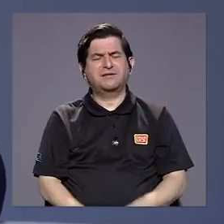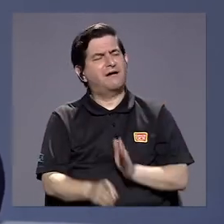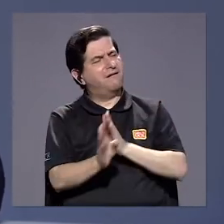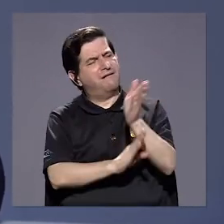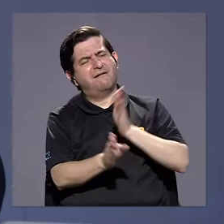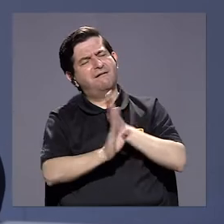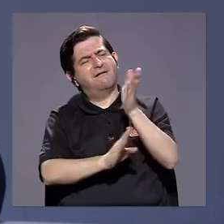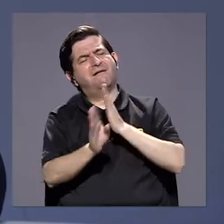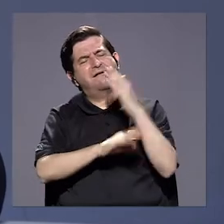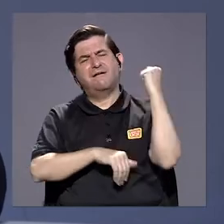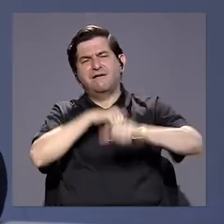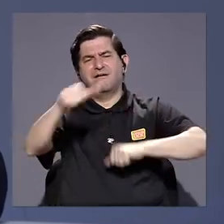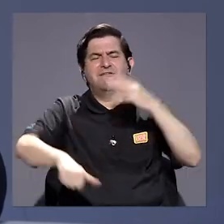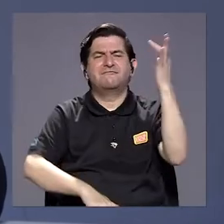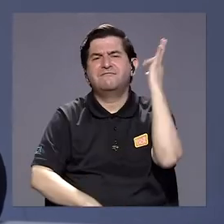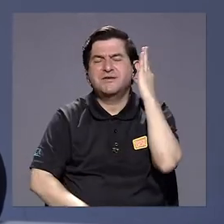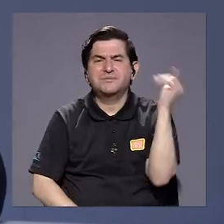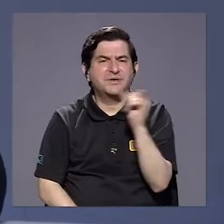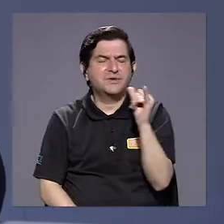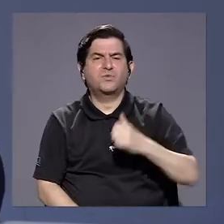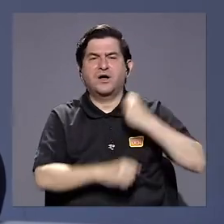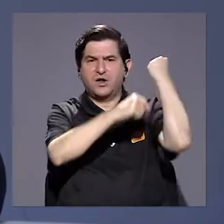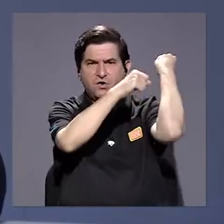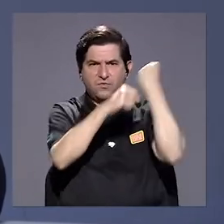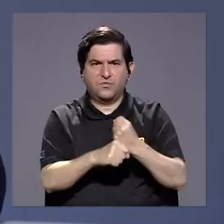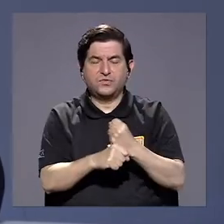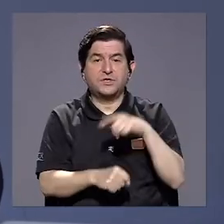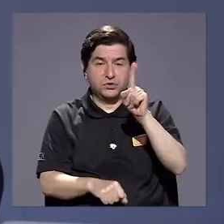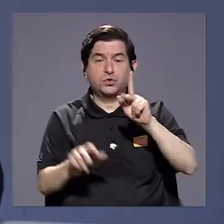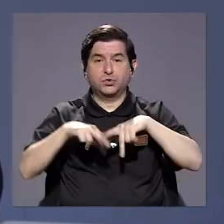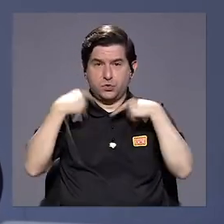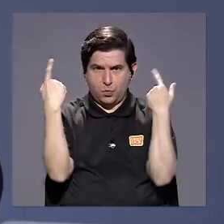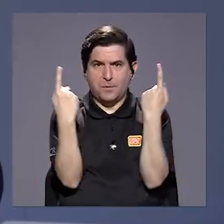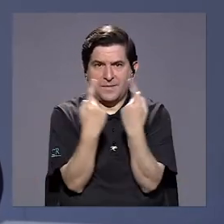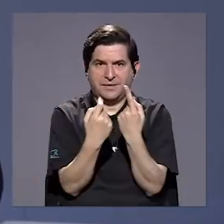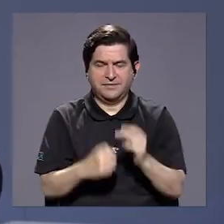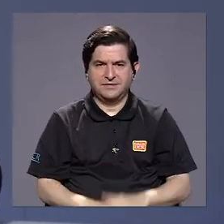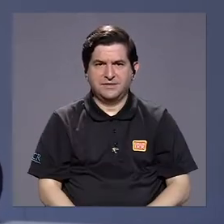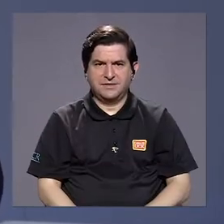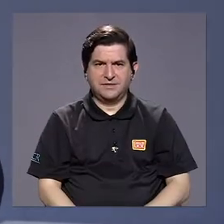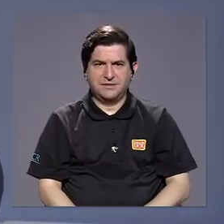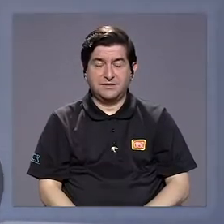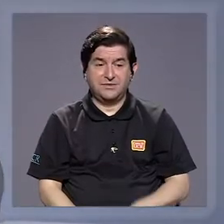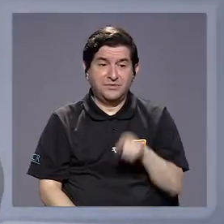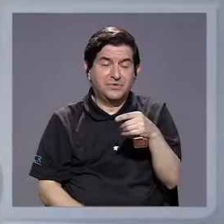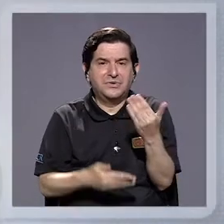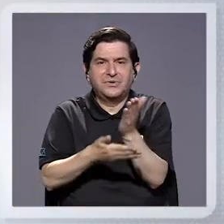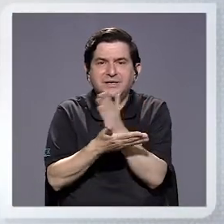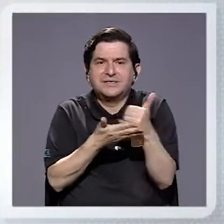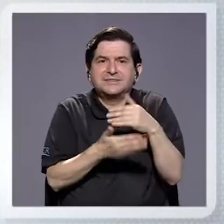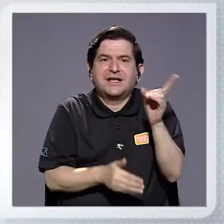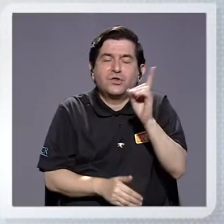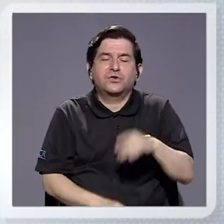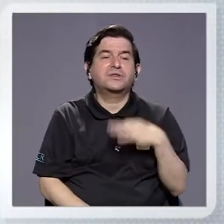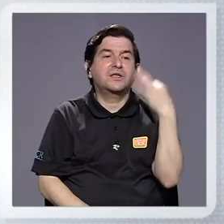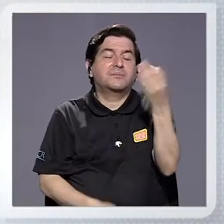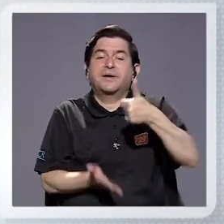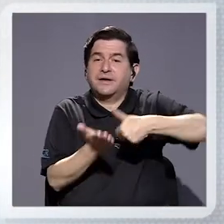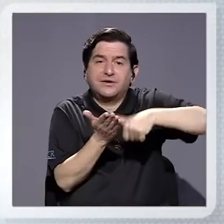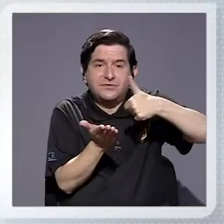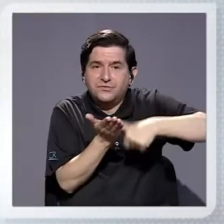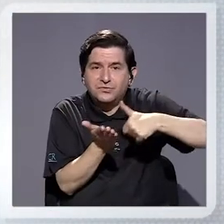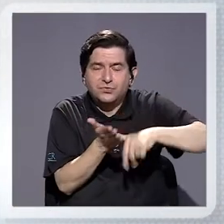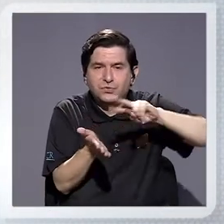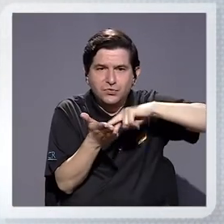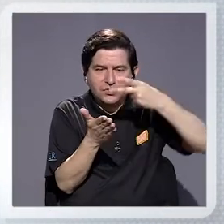tiene también una amplia trayectoria como feminista y también con la fundación de un partido. ¿Dónde queda esa otra parte? Que supongo que también para las próximas